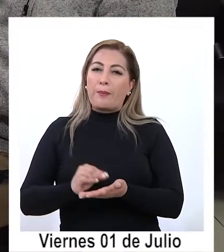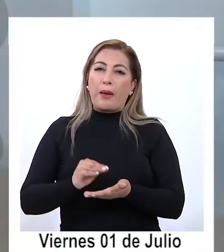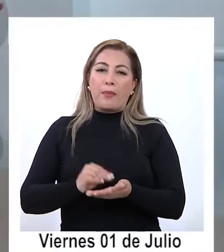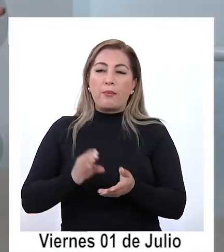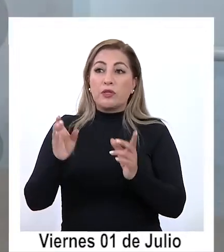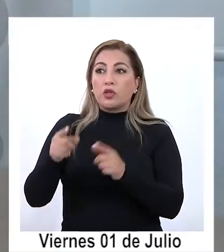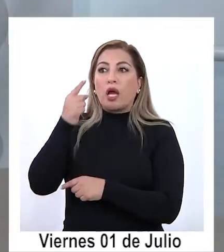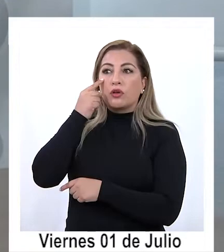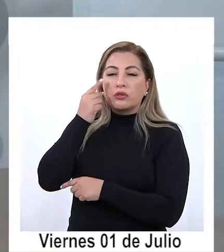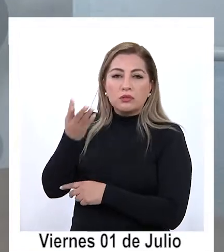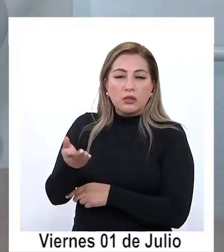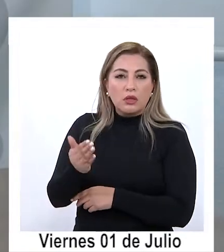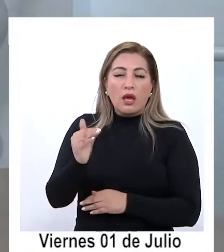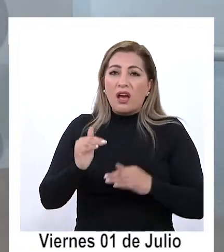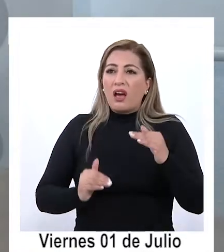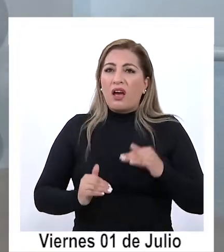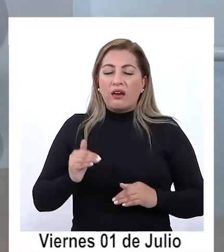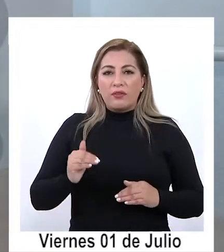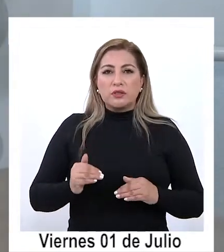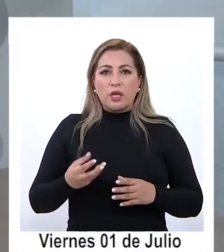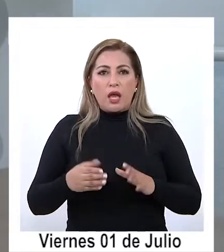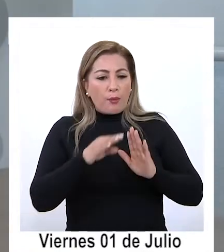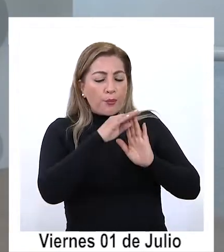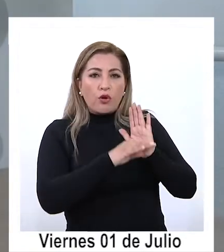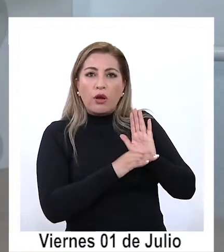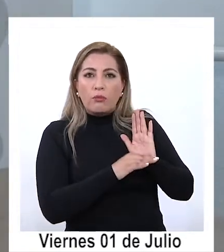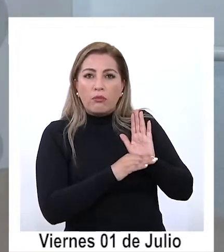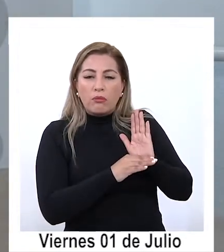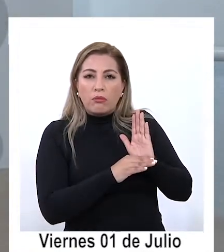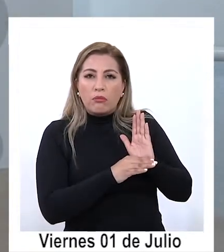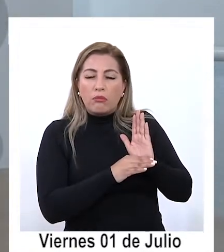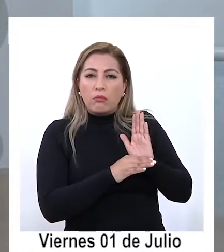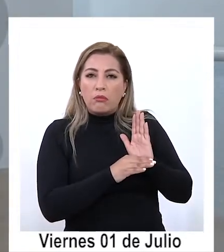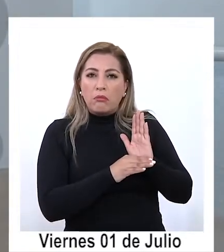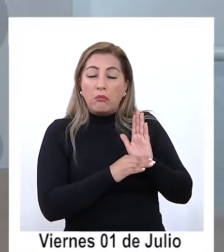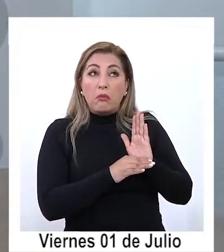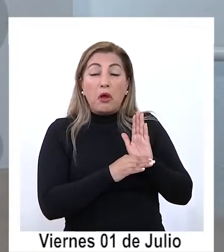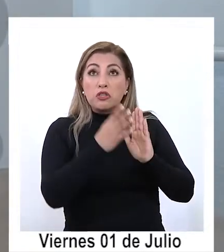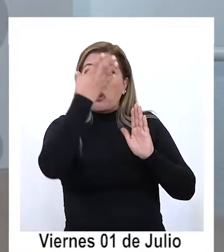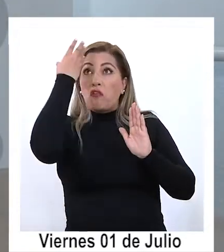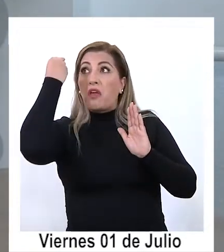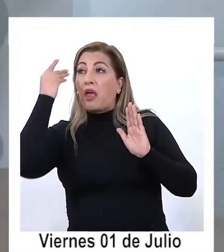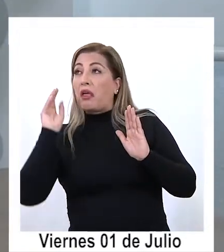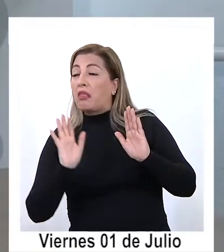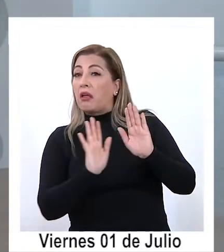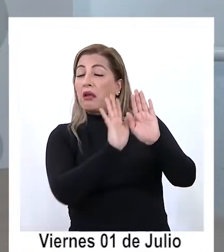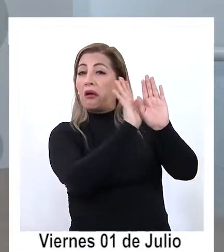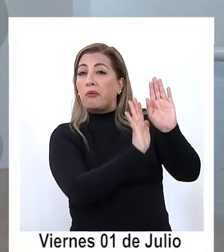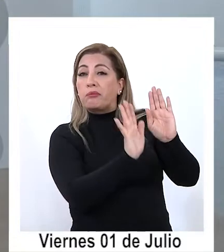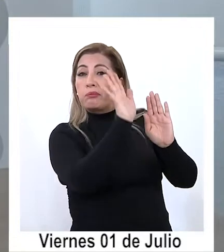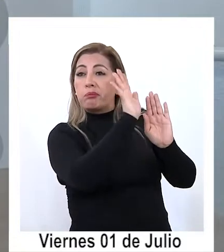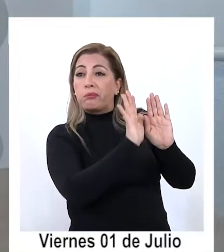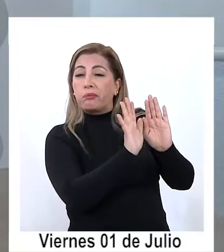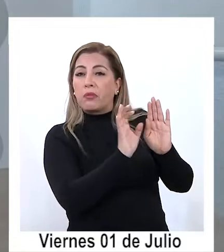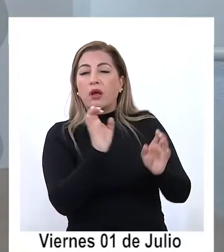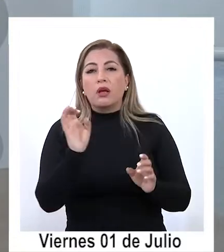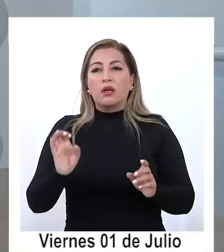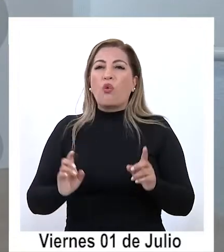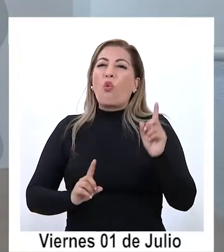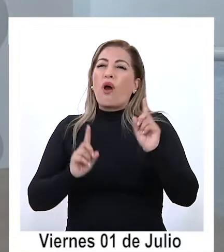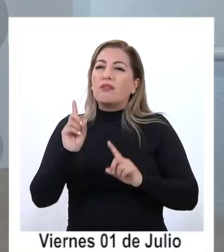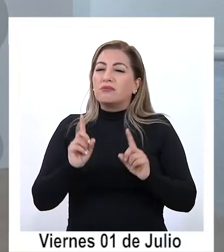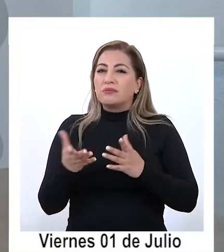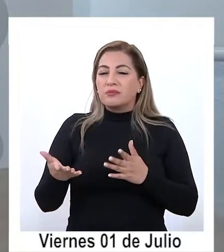personas porque a veces cierto muchos programas se quedan cierto en la nube o en un público cierto que está